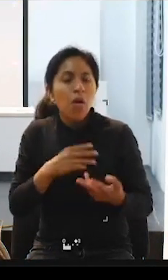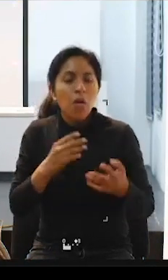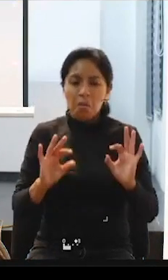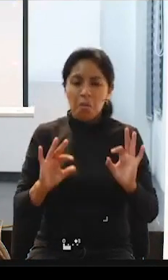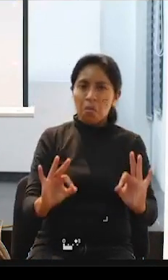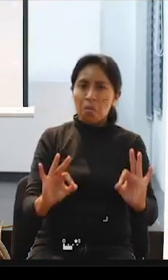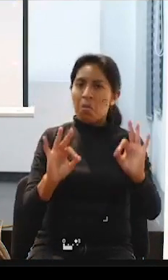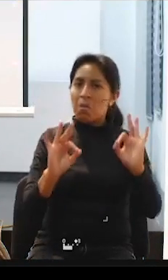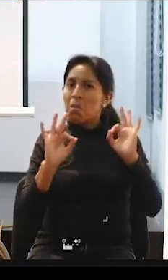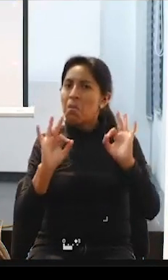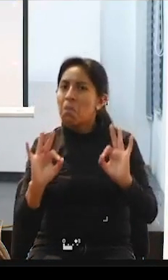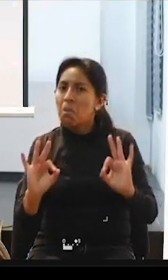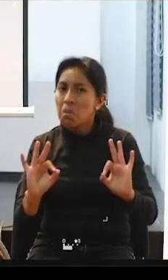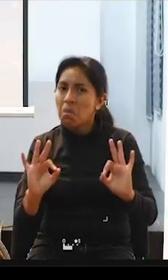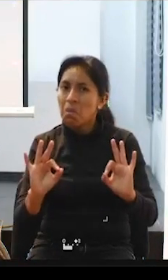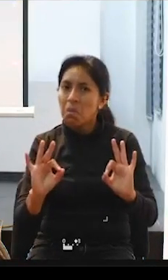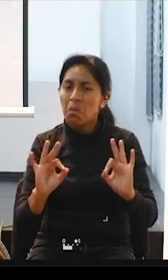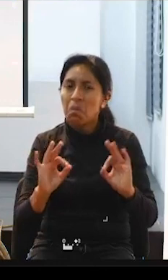impecable,